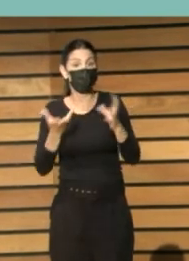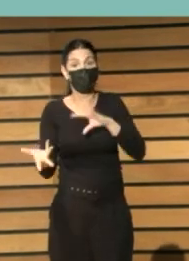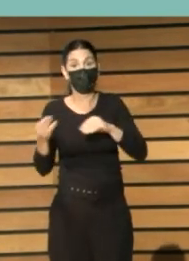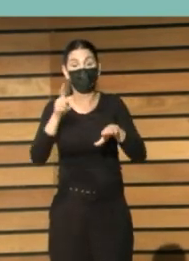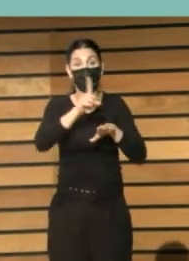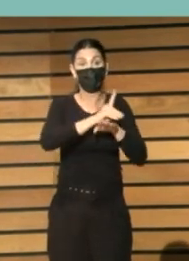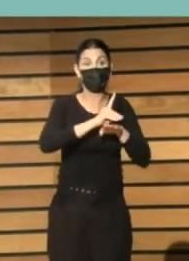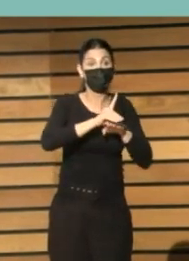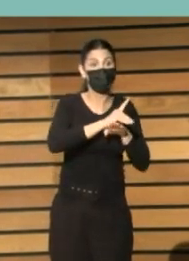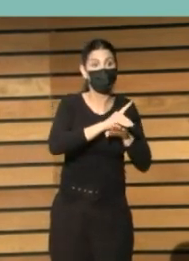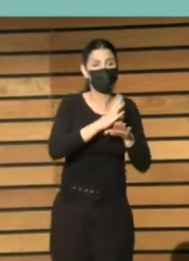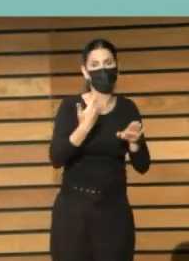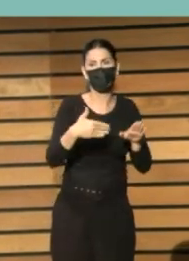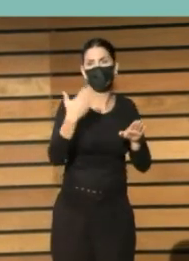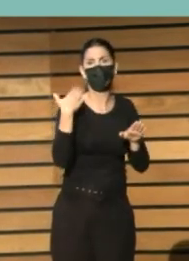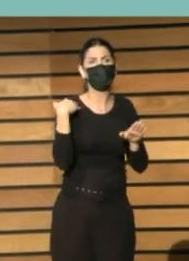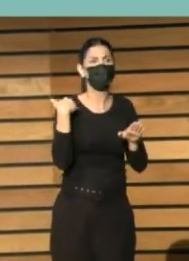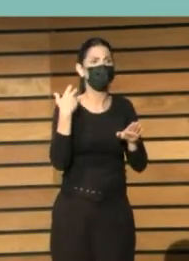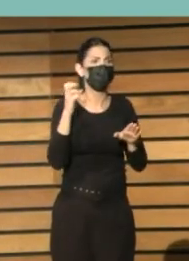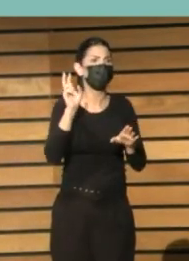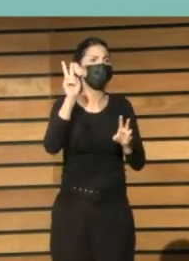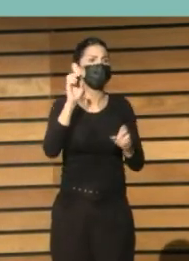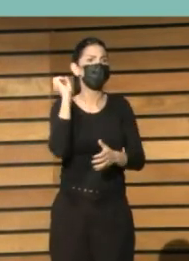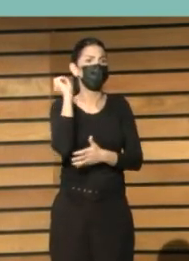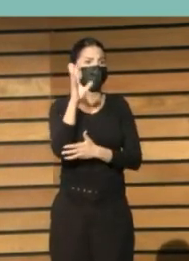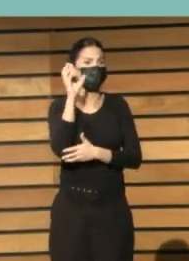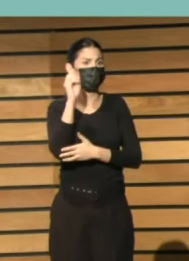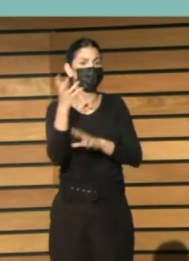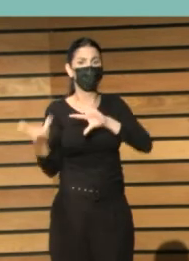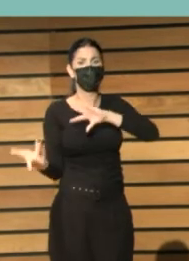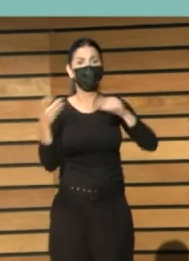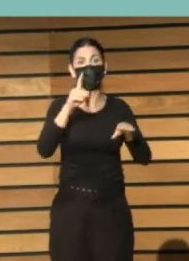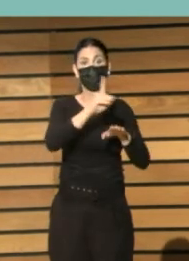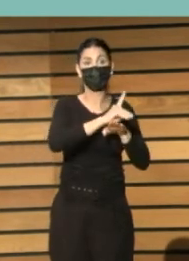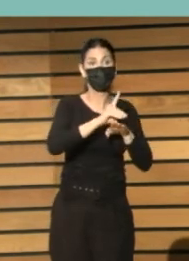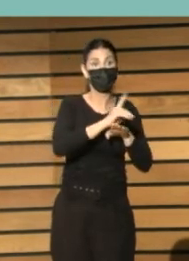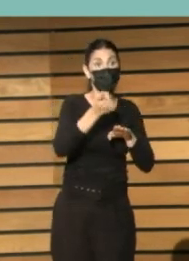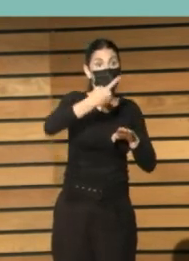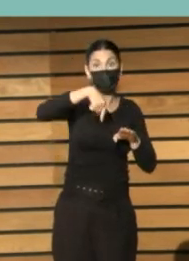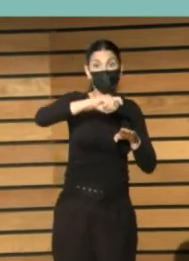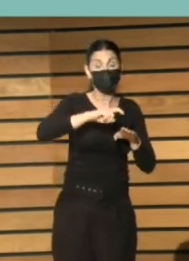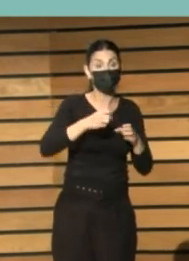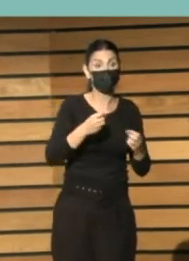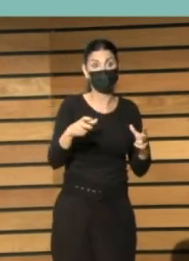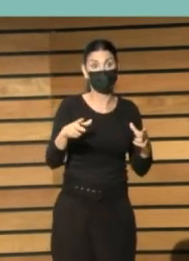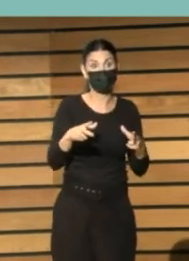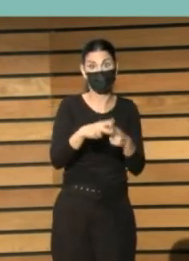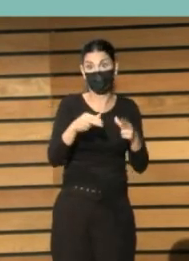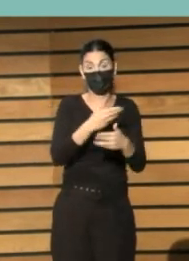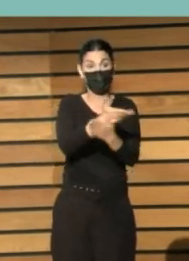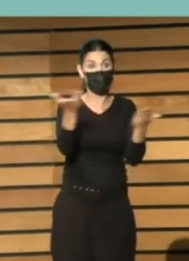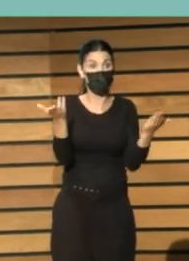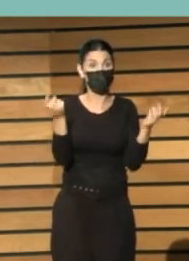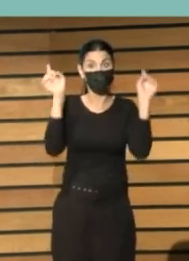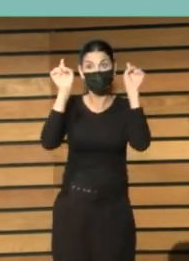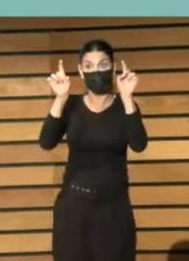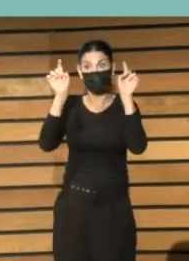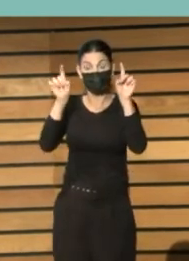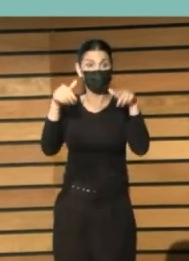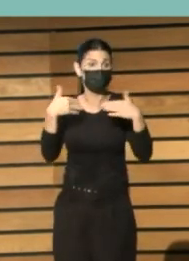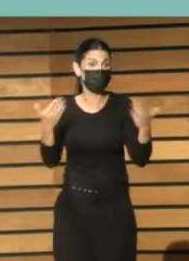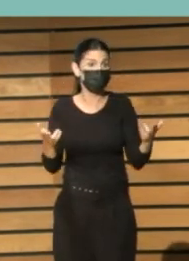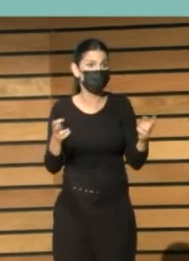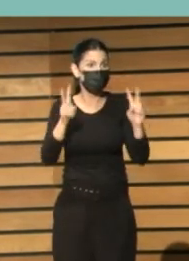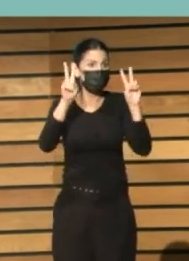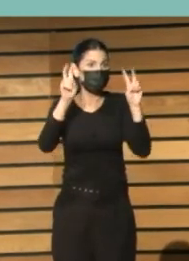pero cuando yo escuchaba ayer a José Antonio habla de capacitación digital estamos educando a la ciudadanía pues como en